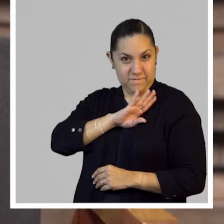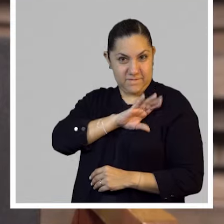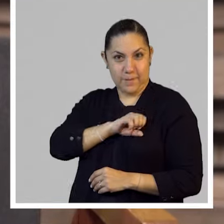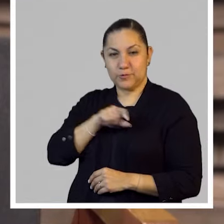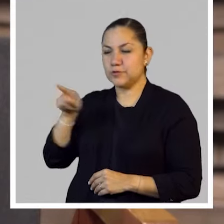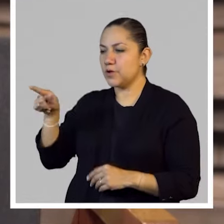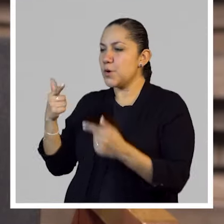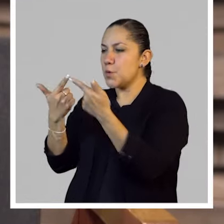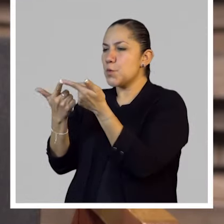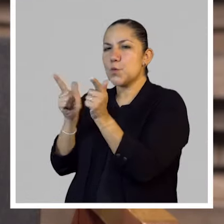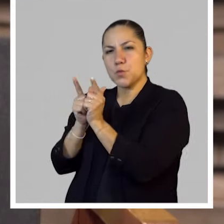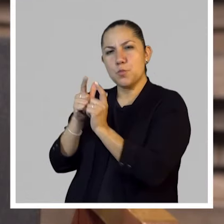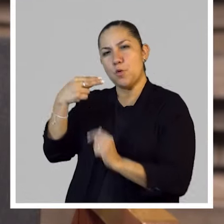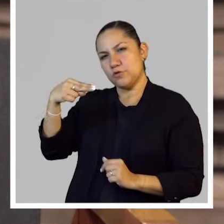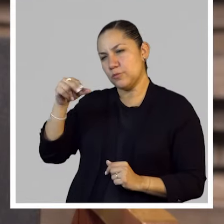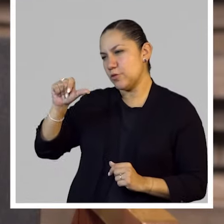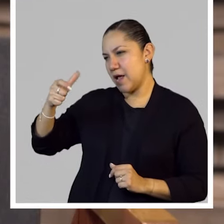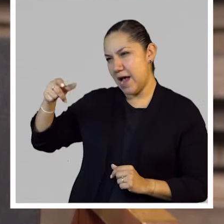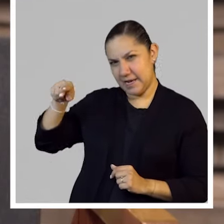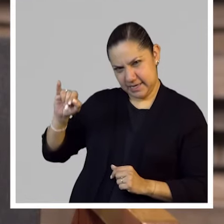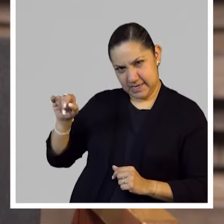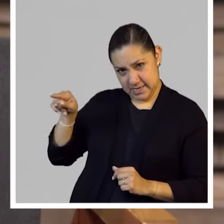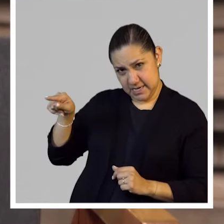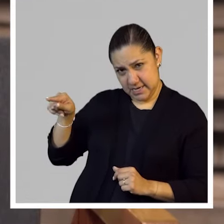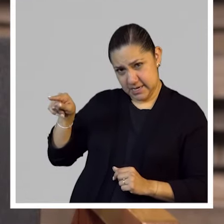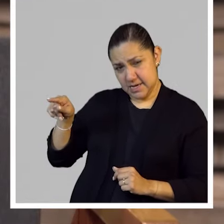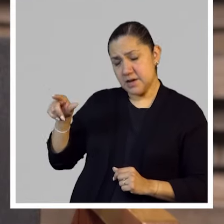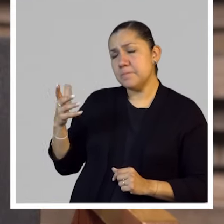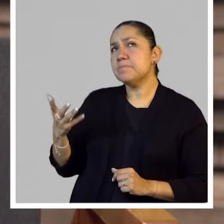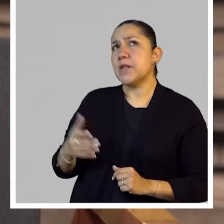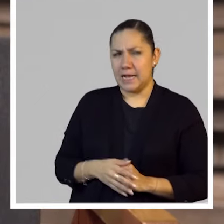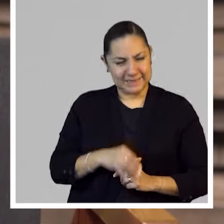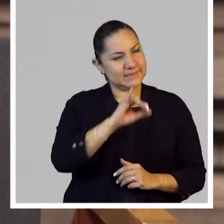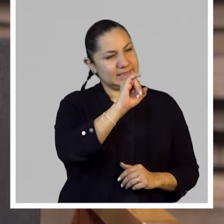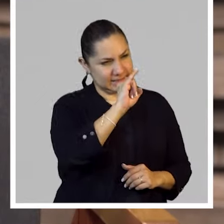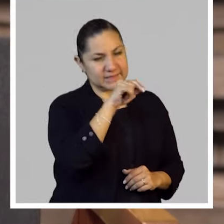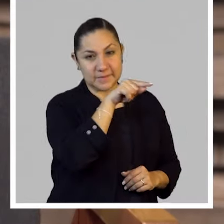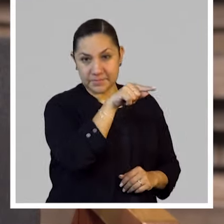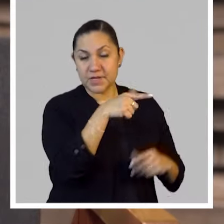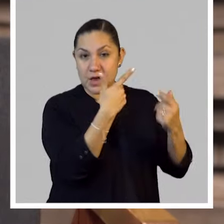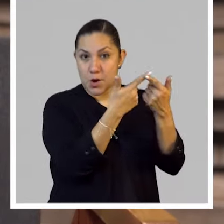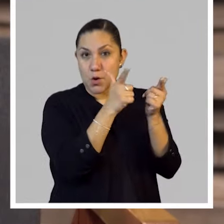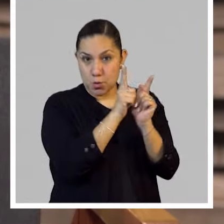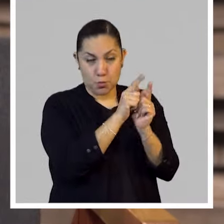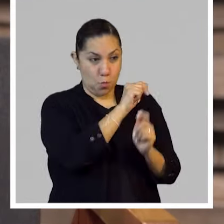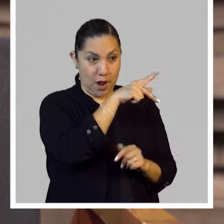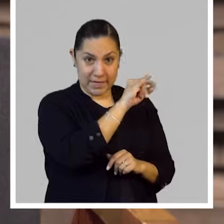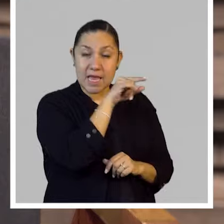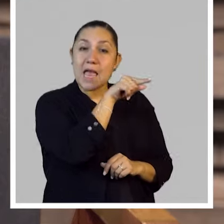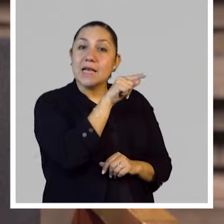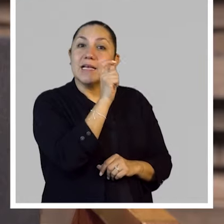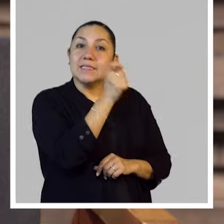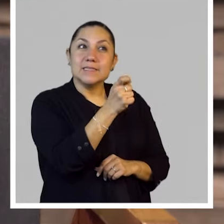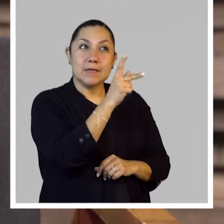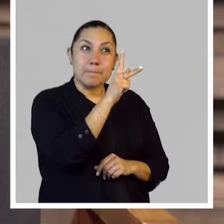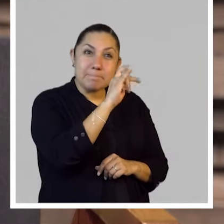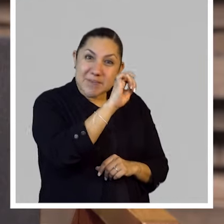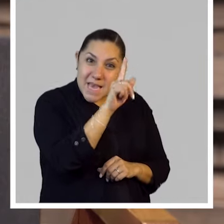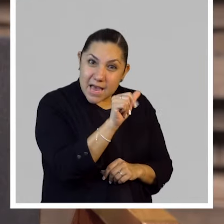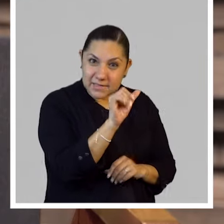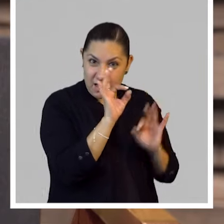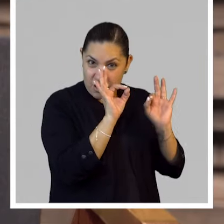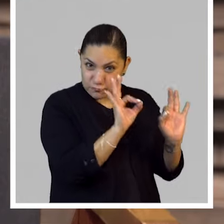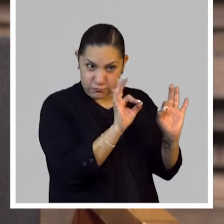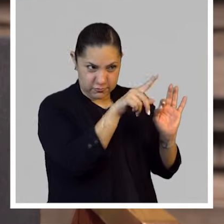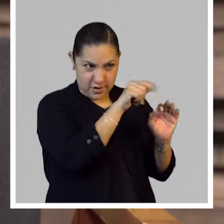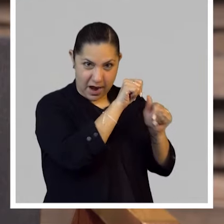¿puede ser? Sí, sí, sí. Bueno, sí, el Grupo Aquí hizo, que tampoco sabemos si enmarcarlo como una pieza, porque muchos